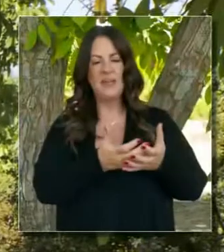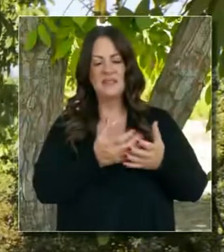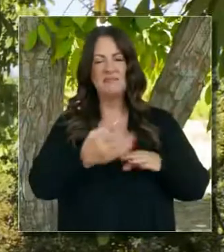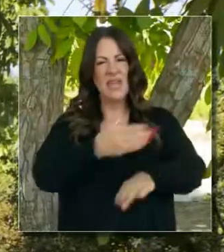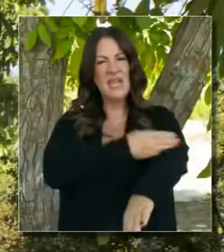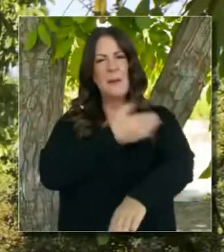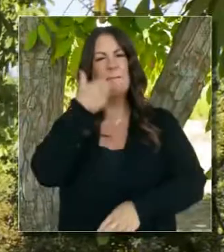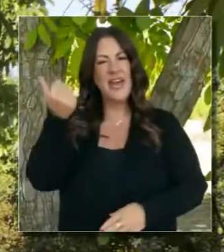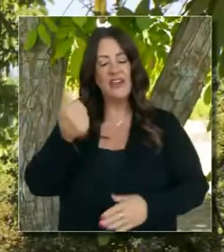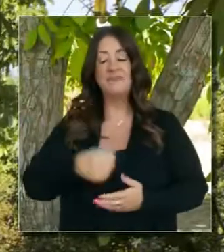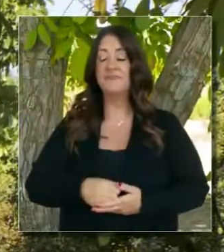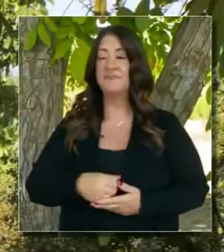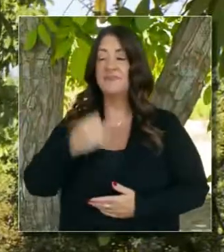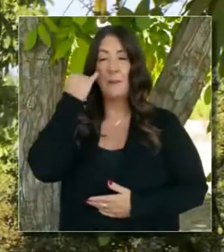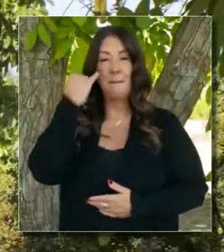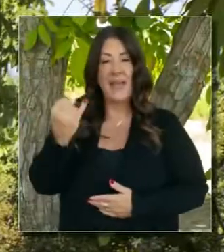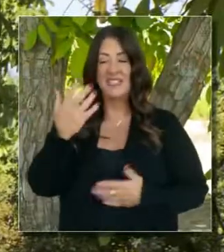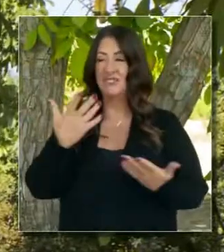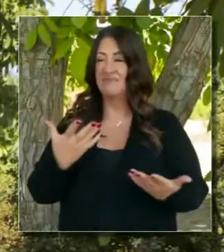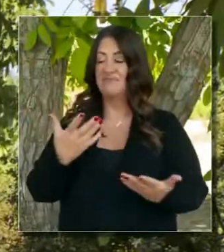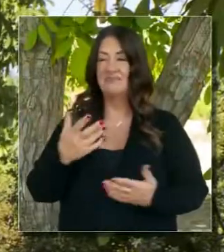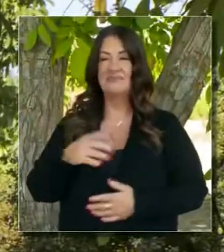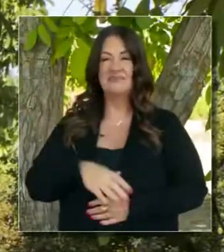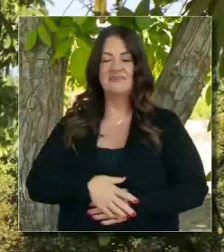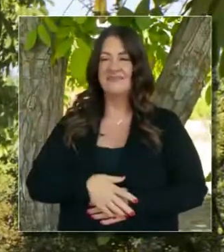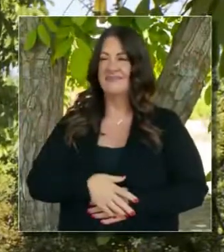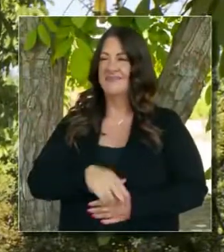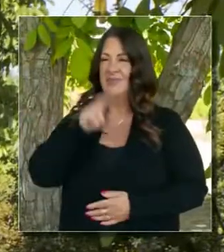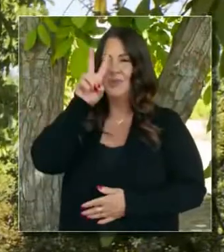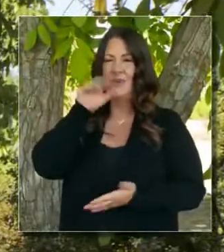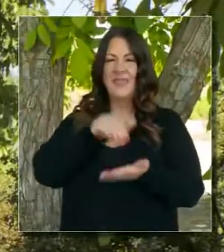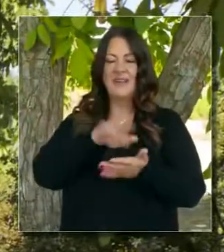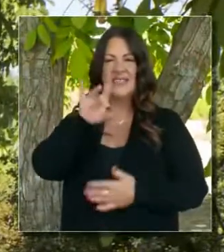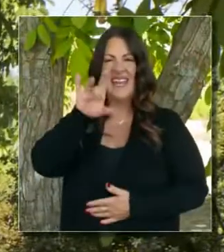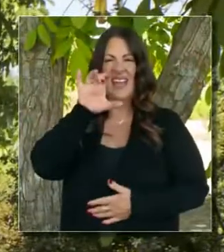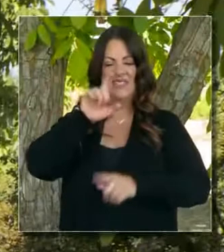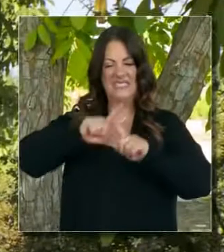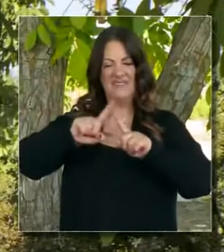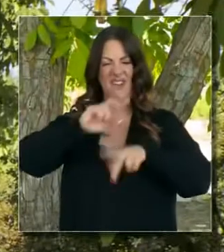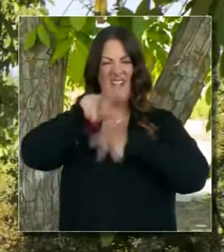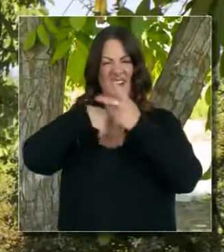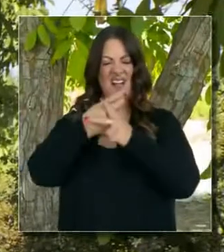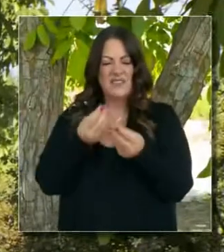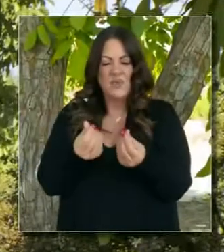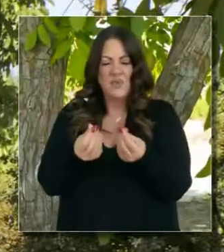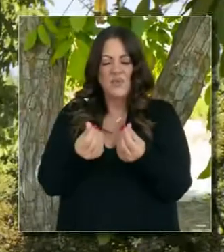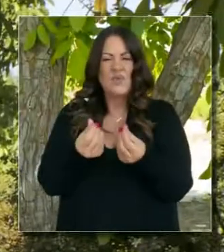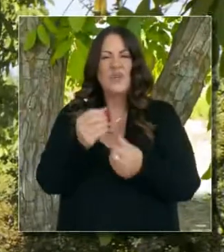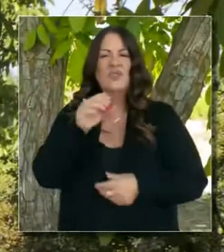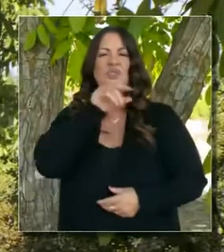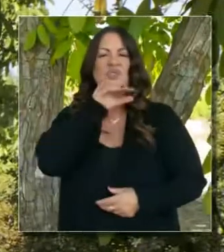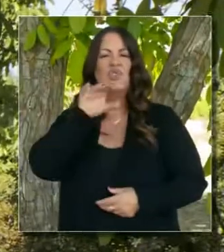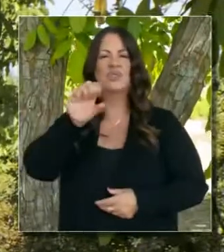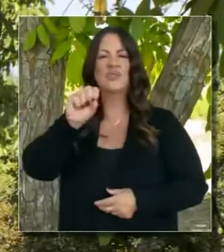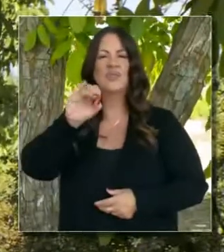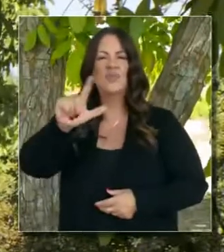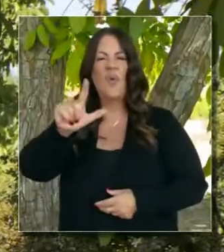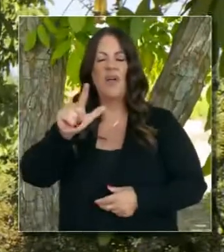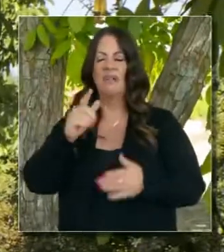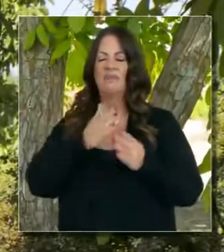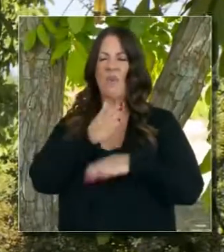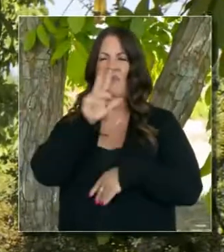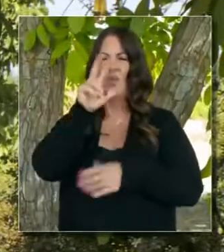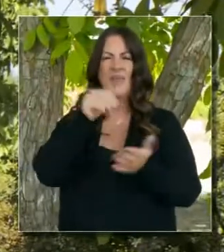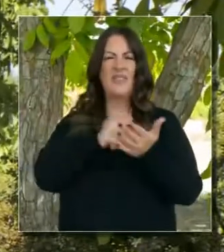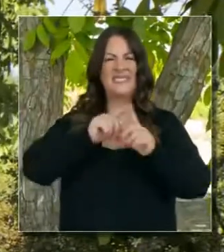climático. Considere esto, 2,850 tipos de tierra distintas aquí en California,